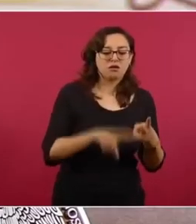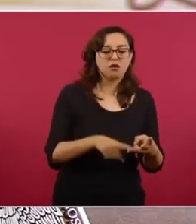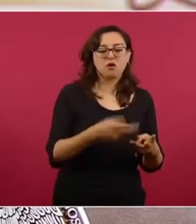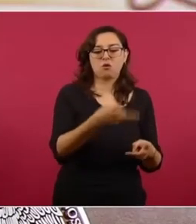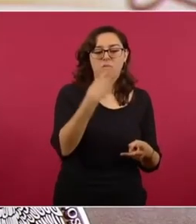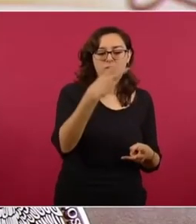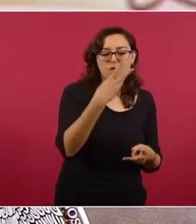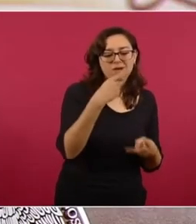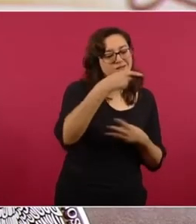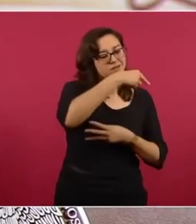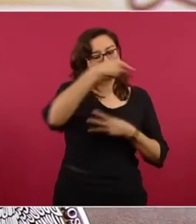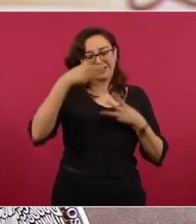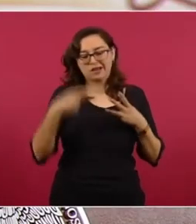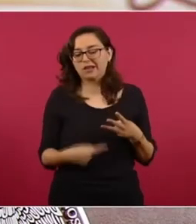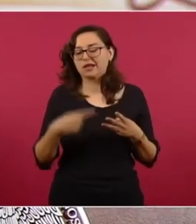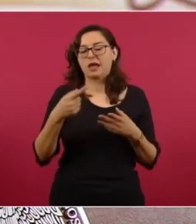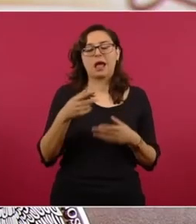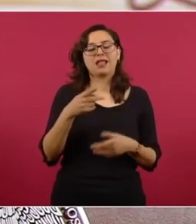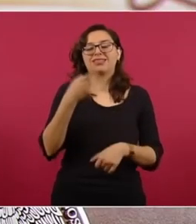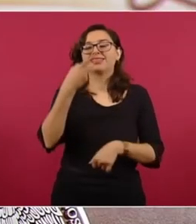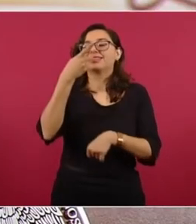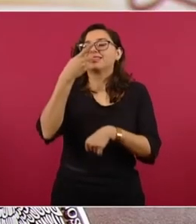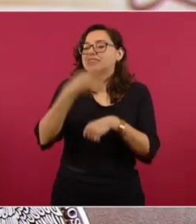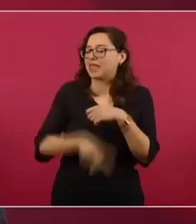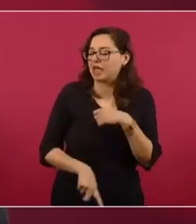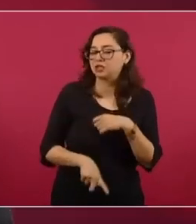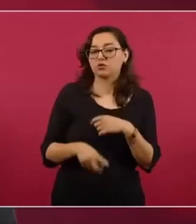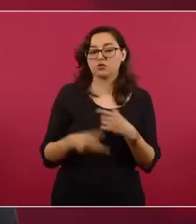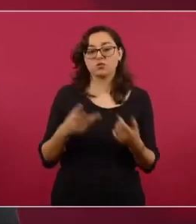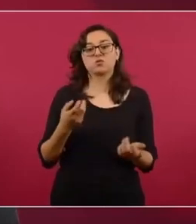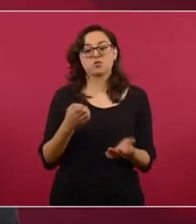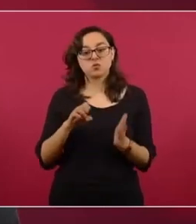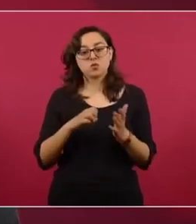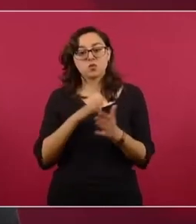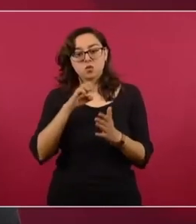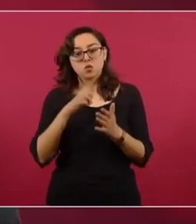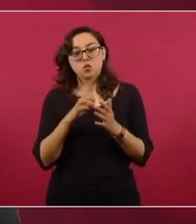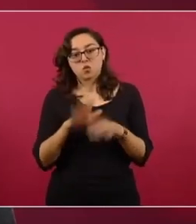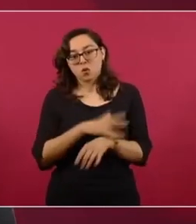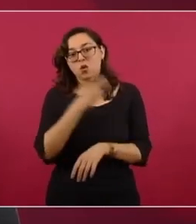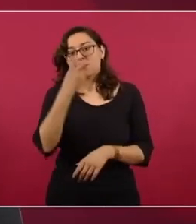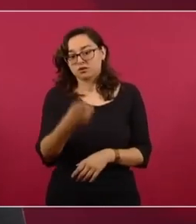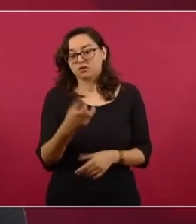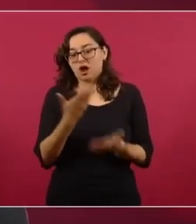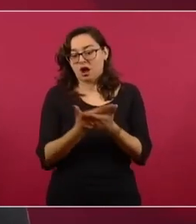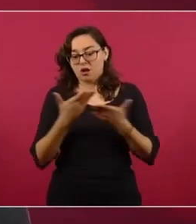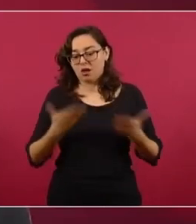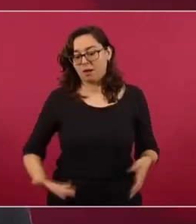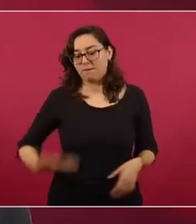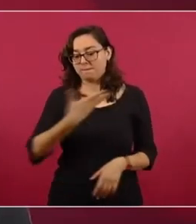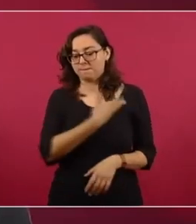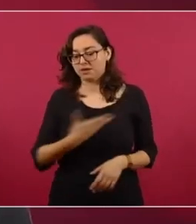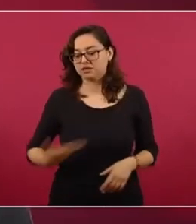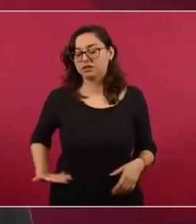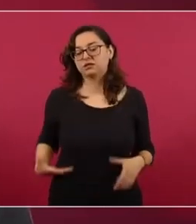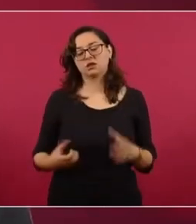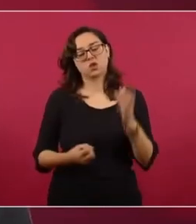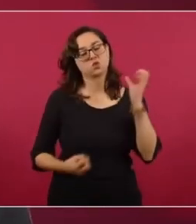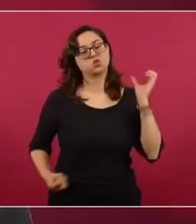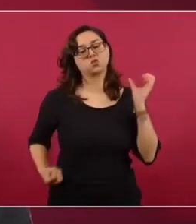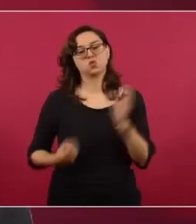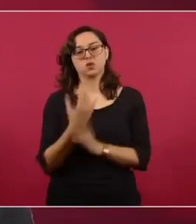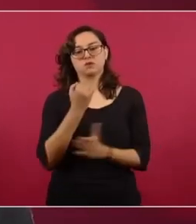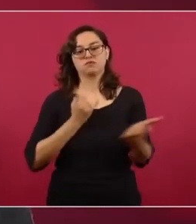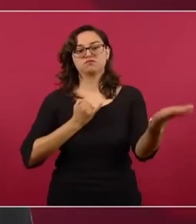los productos convencionales, pero es por esto que el presidente ha decidido emitir este nuevo decreto que ahora firmará que